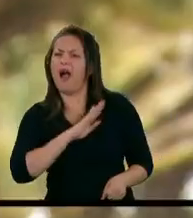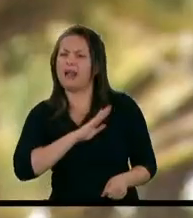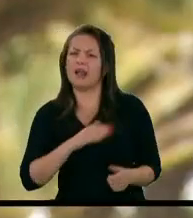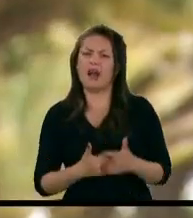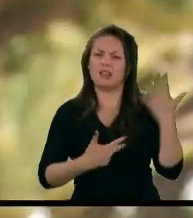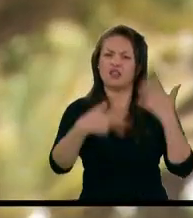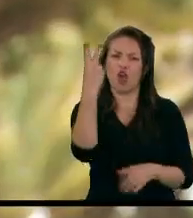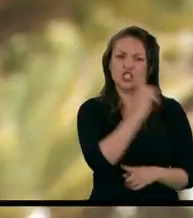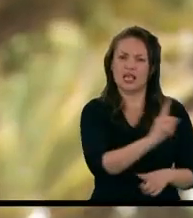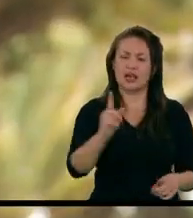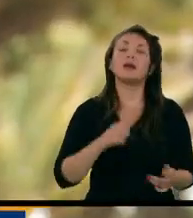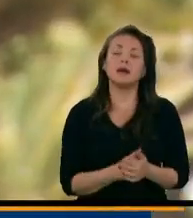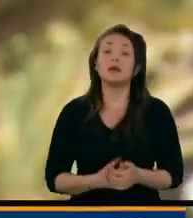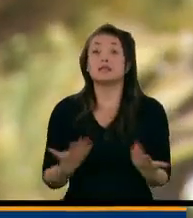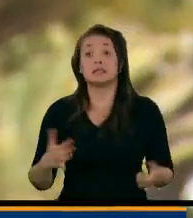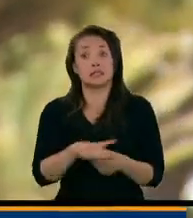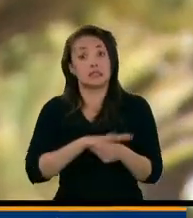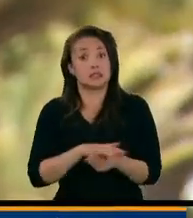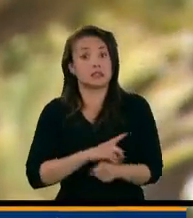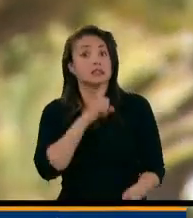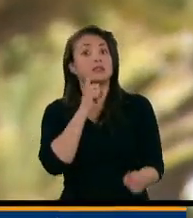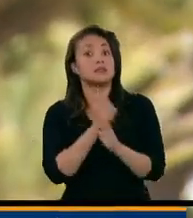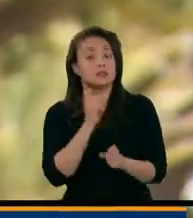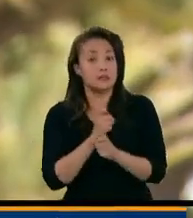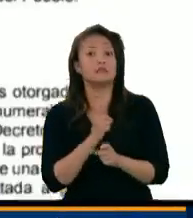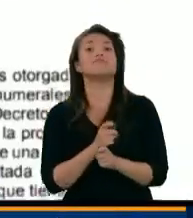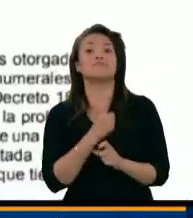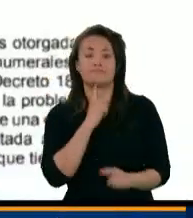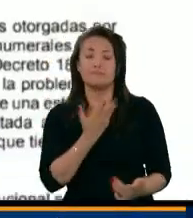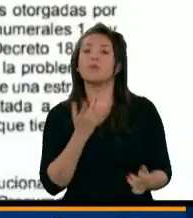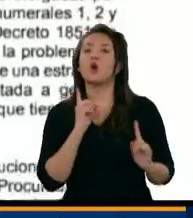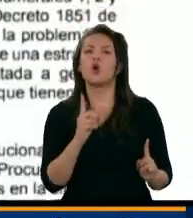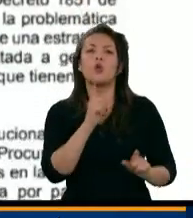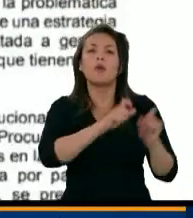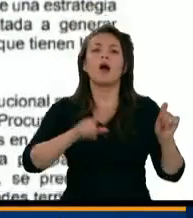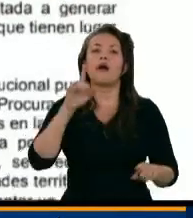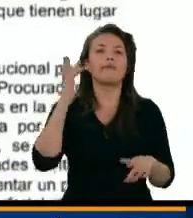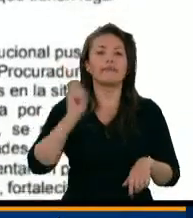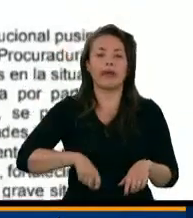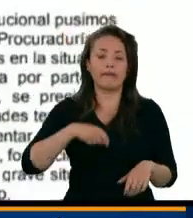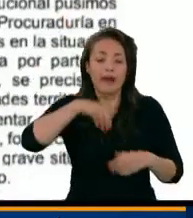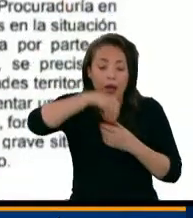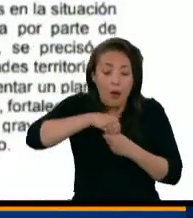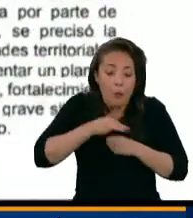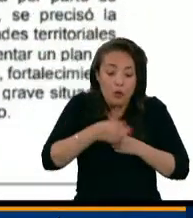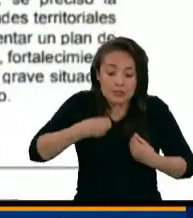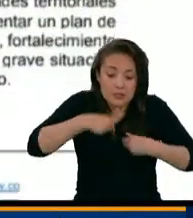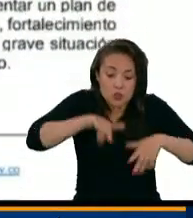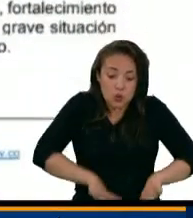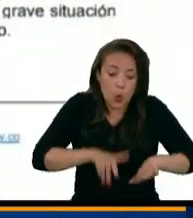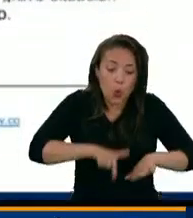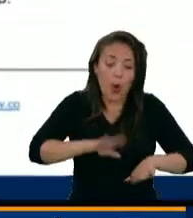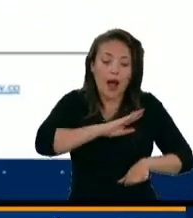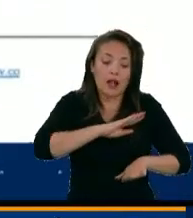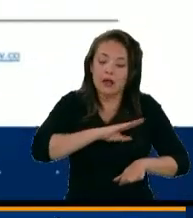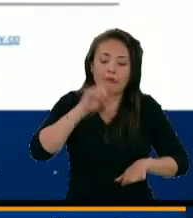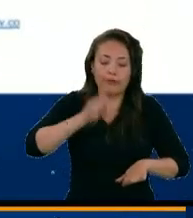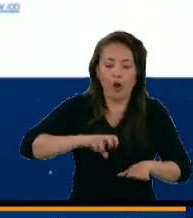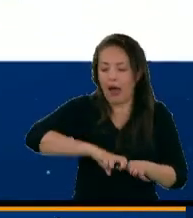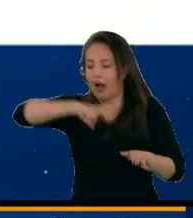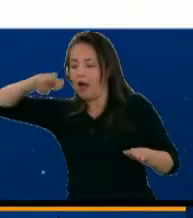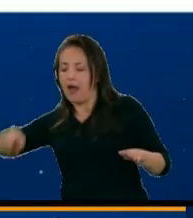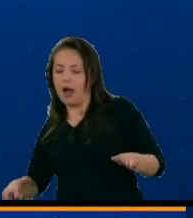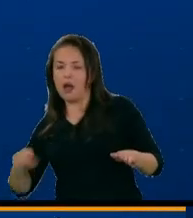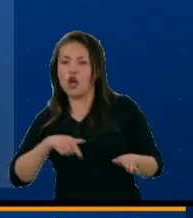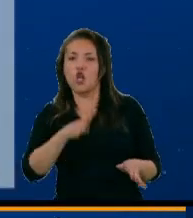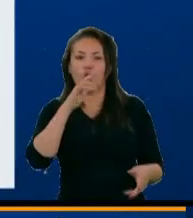situación es bastante compleja, pues muchos de estos alcaldes han tenido que trabajar fuera de sus municipios. Esto lleva a que no haya gobernabilidad